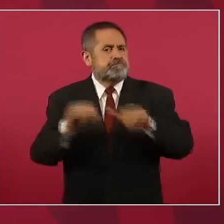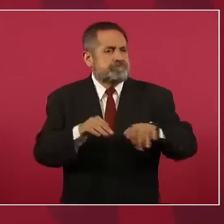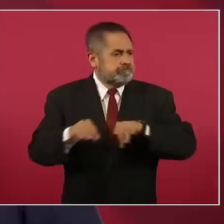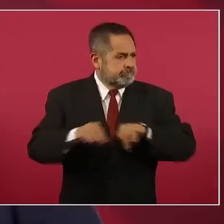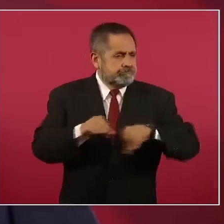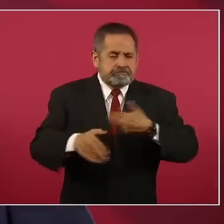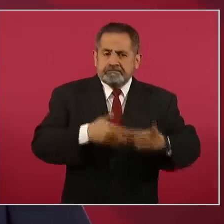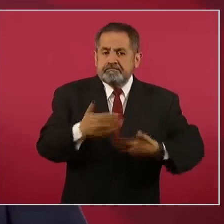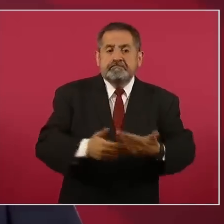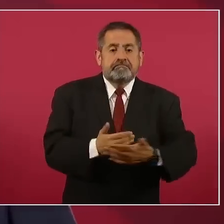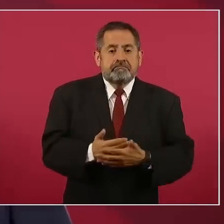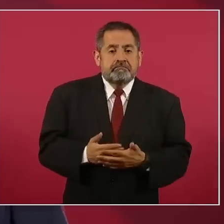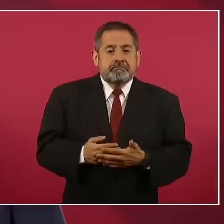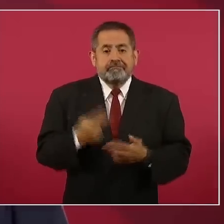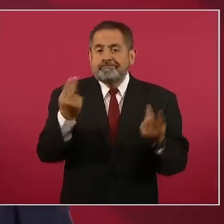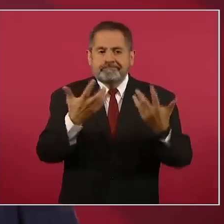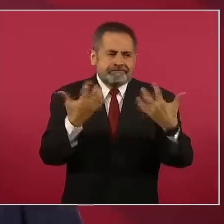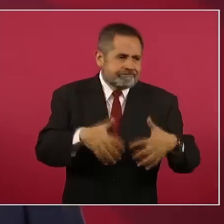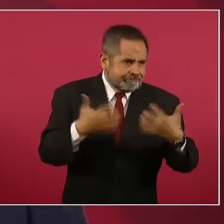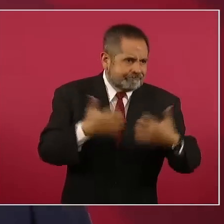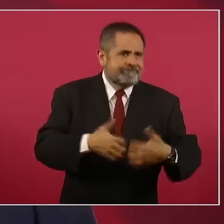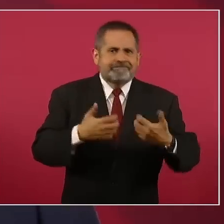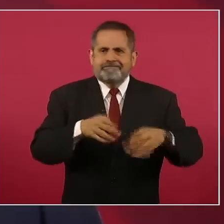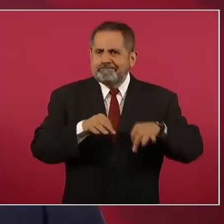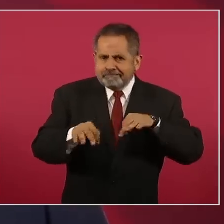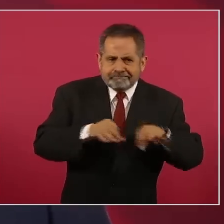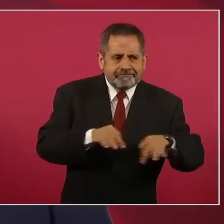necesita producir, se necesita crecer